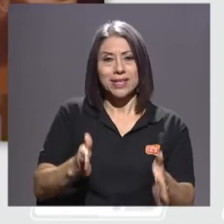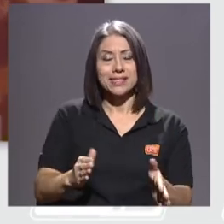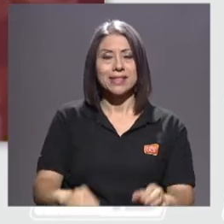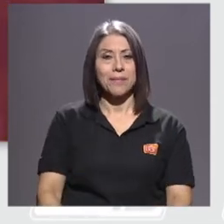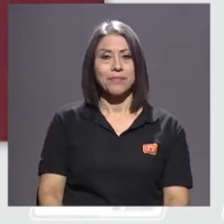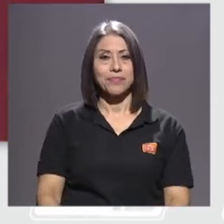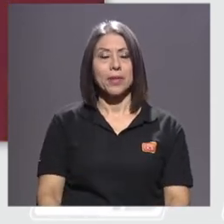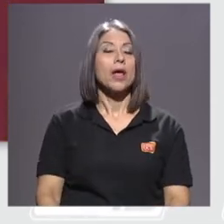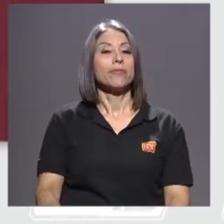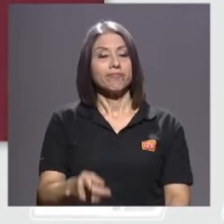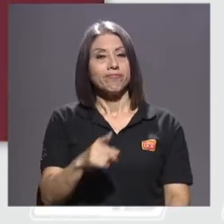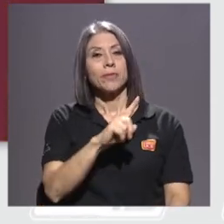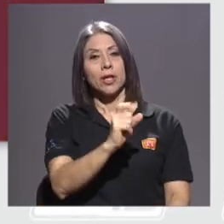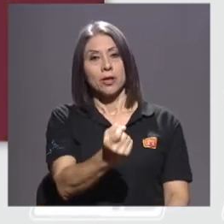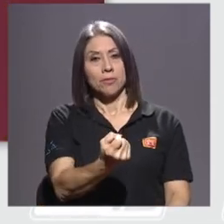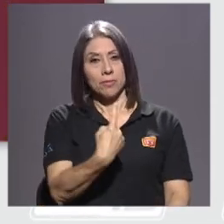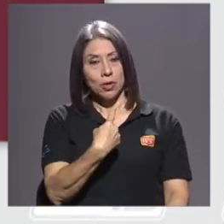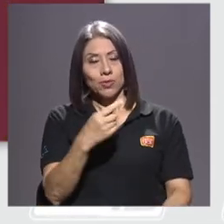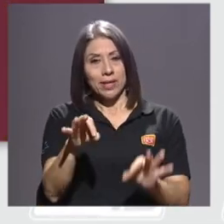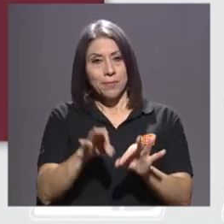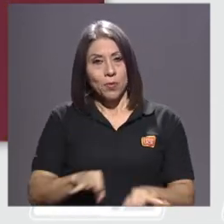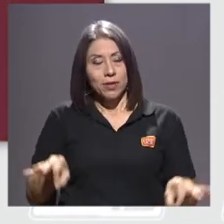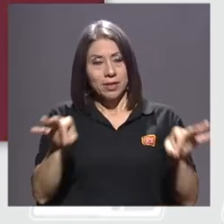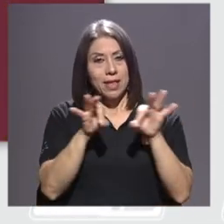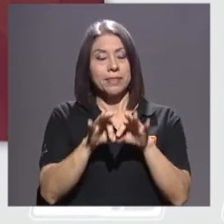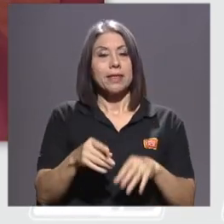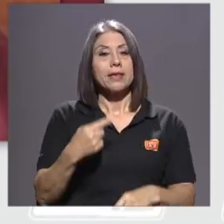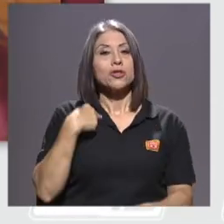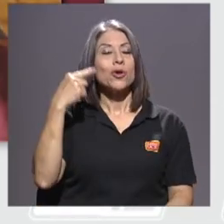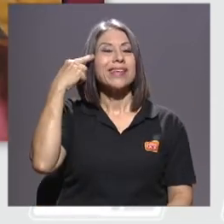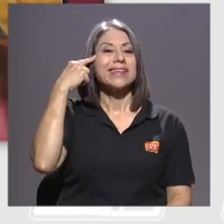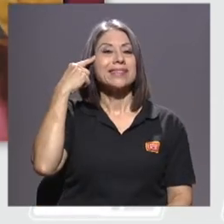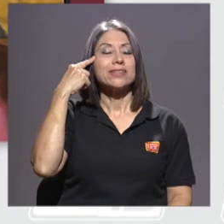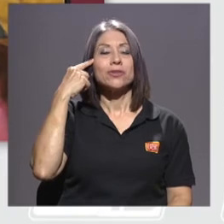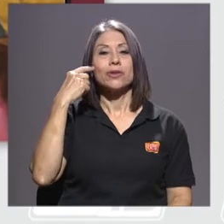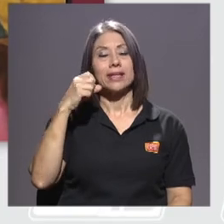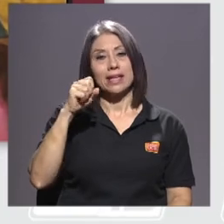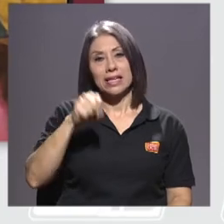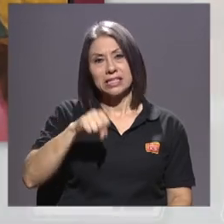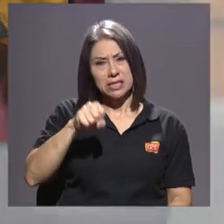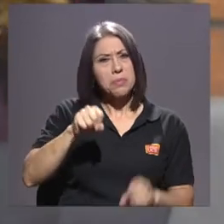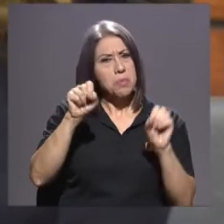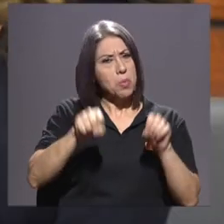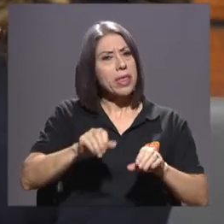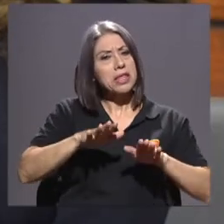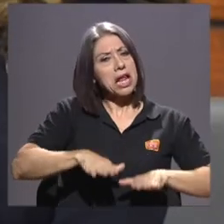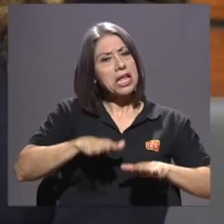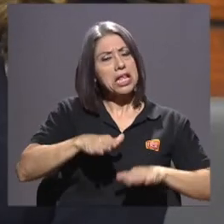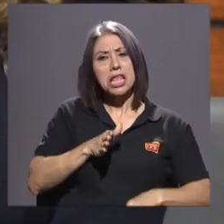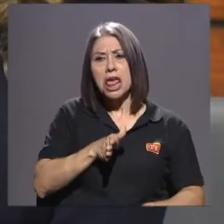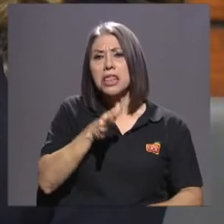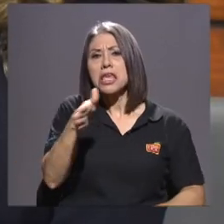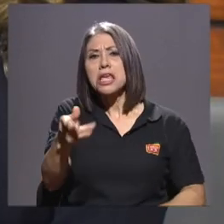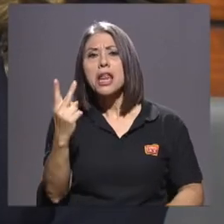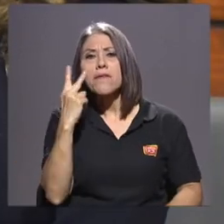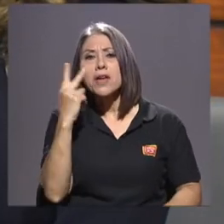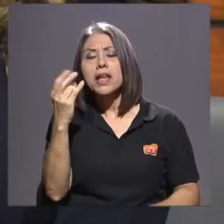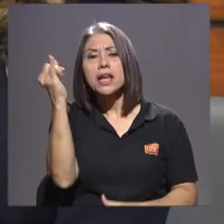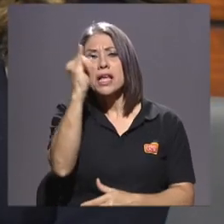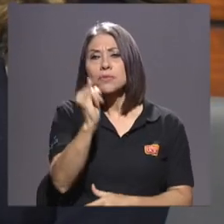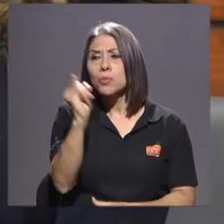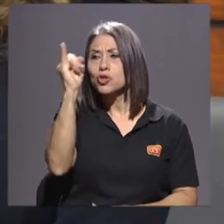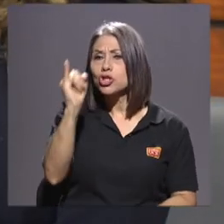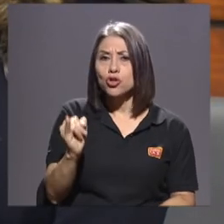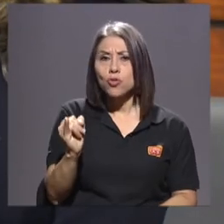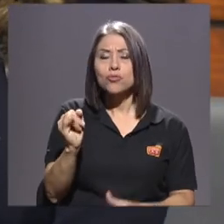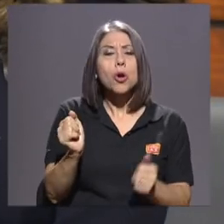preguntas es importante. Yo creo que es ir con tranquilidad a ver la exposición. Es tomarse